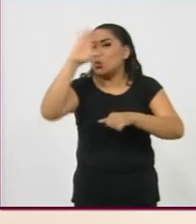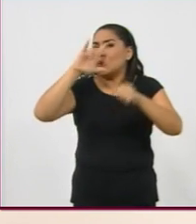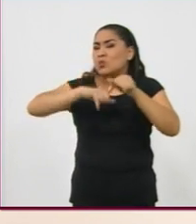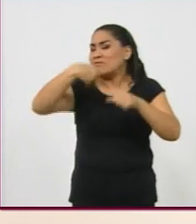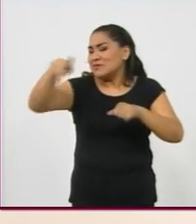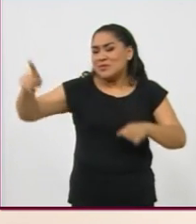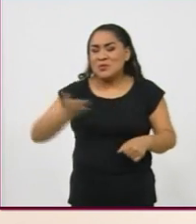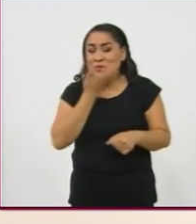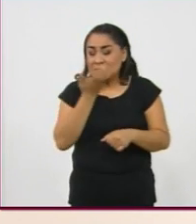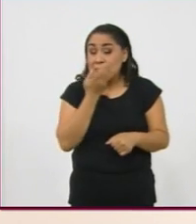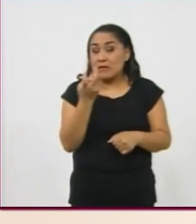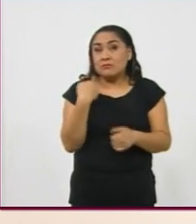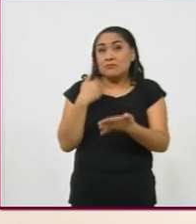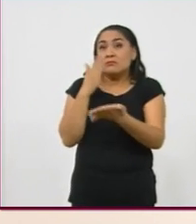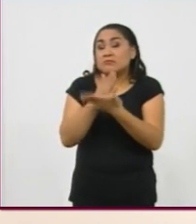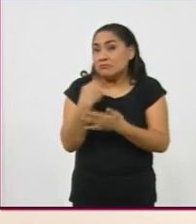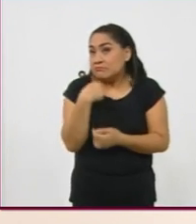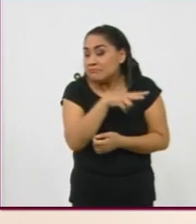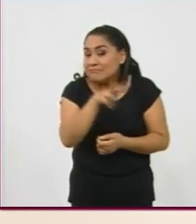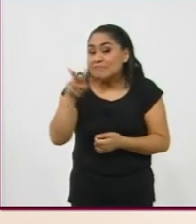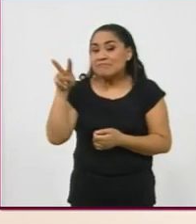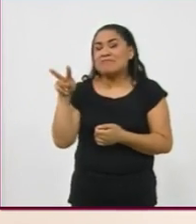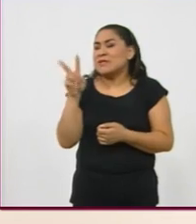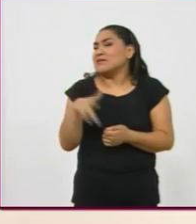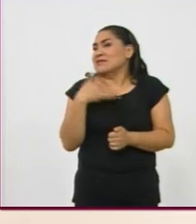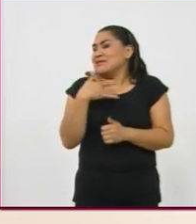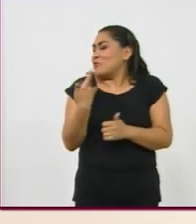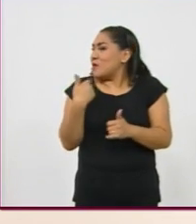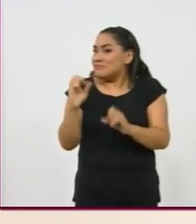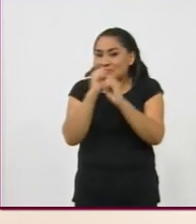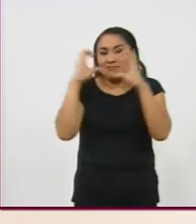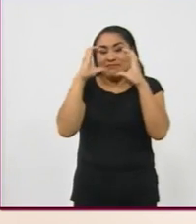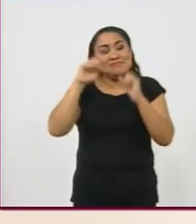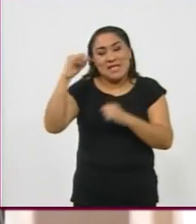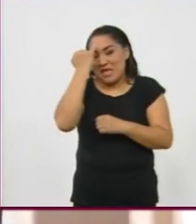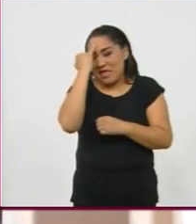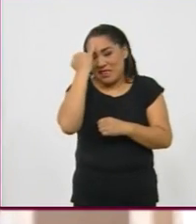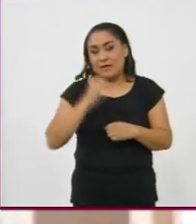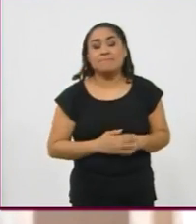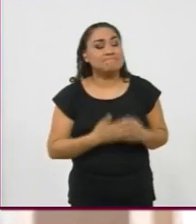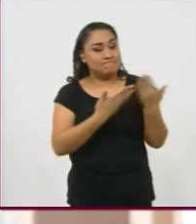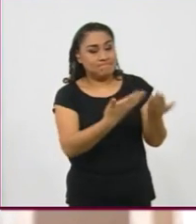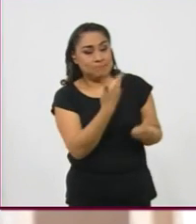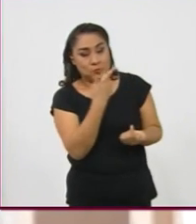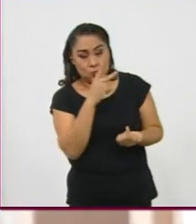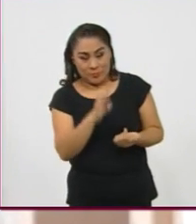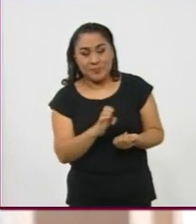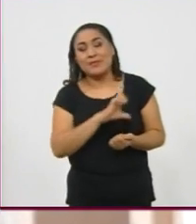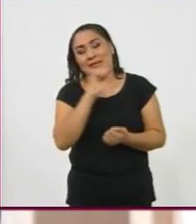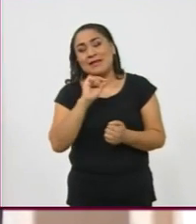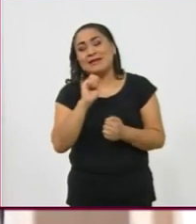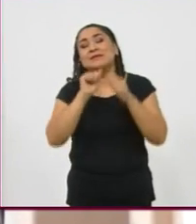popular. O sea, desde ese momento yo llegué, yo estuve, me cautivó la India. Bien, Guadalupe, después de una